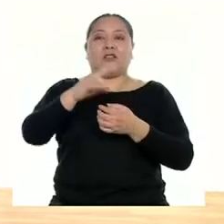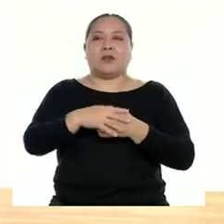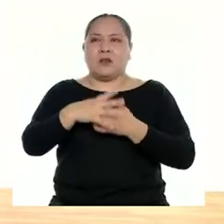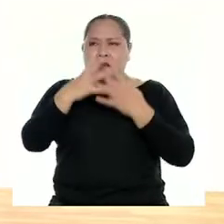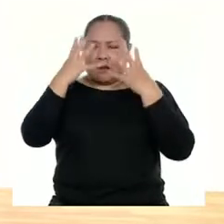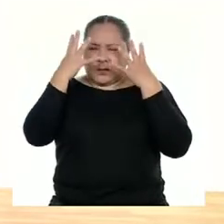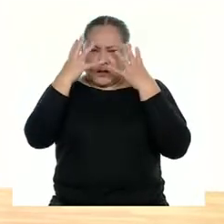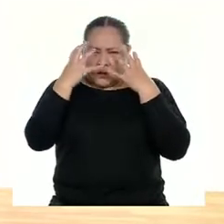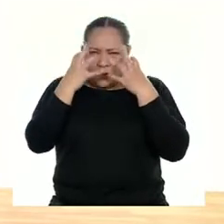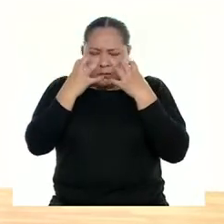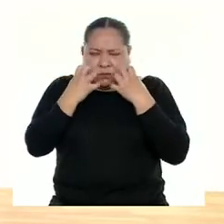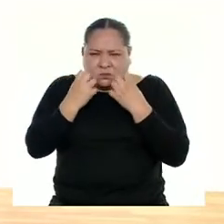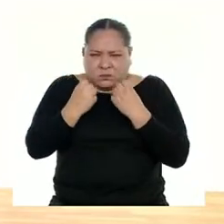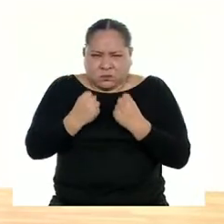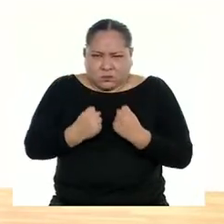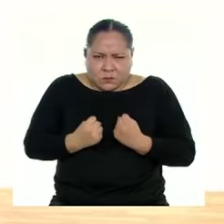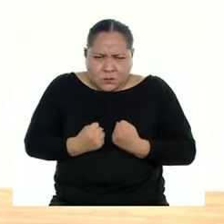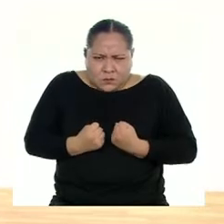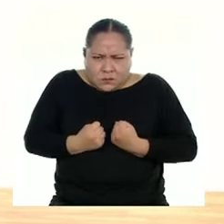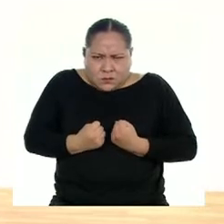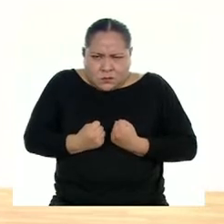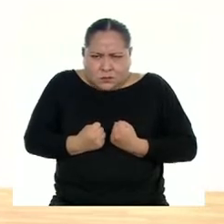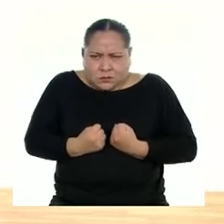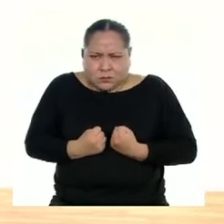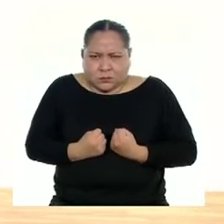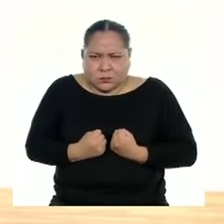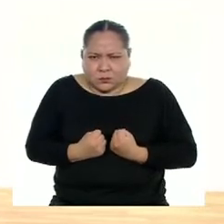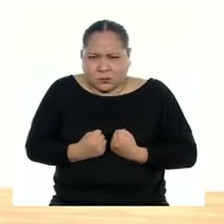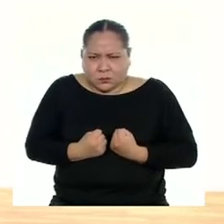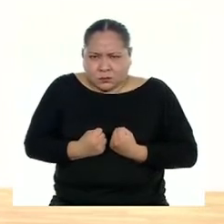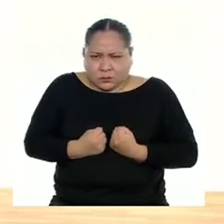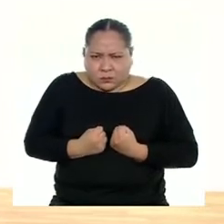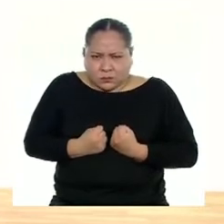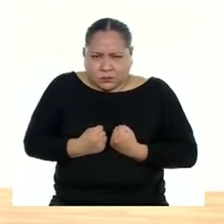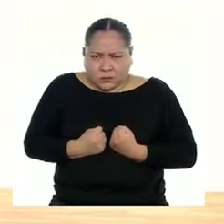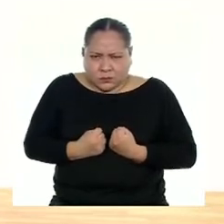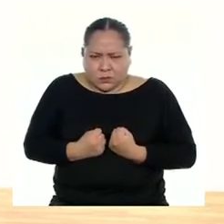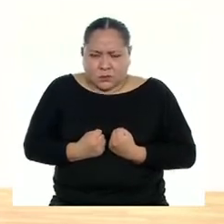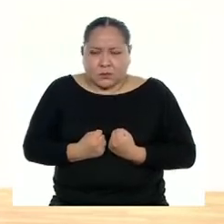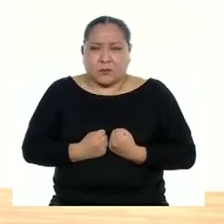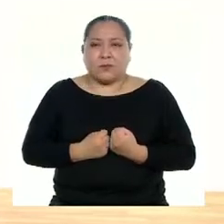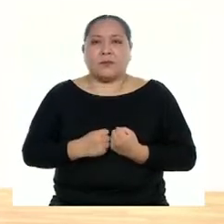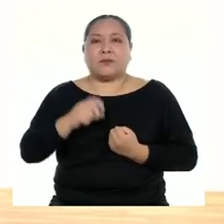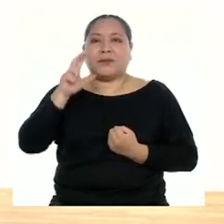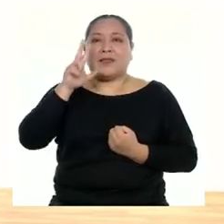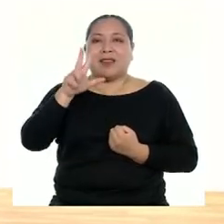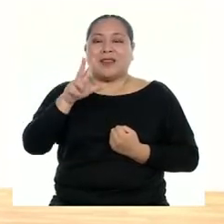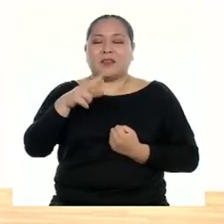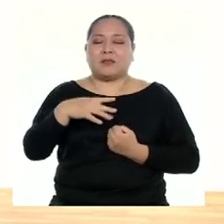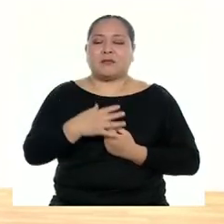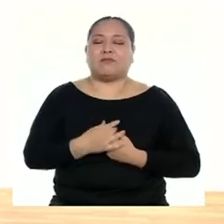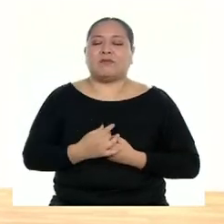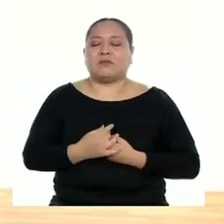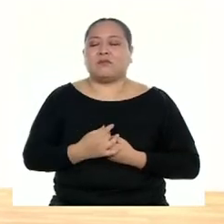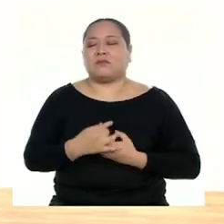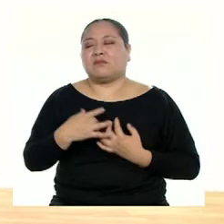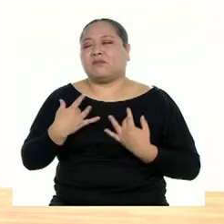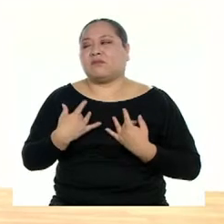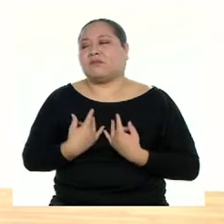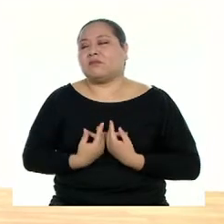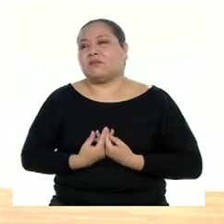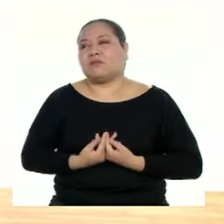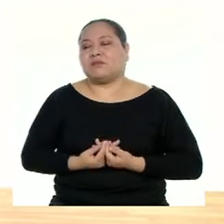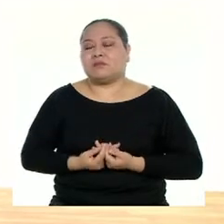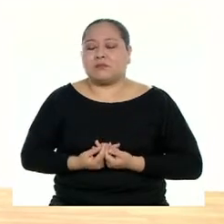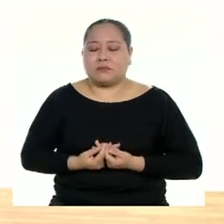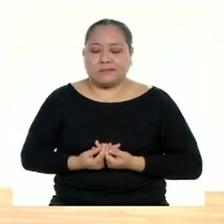estar molesto. Moléstate donde estás. Recuerda cuando te molestas. Excelente. Ahora vamos a posición tres. Voy a estar en cuclillas y